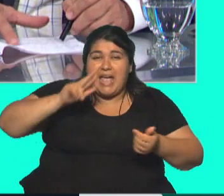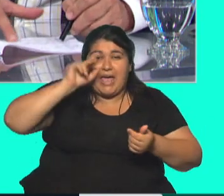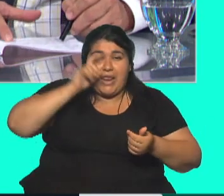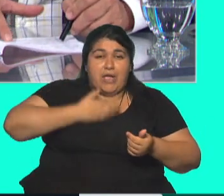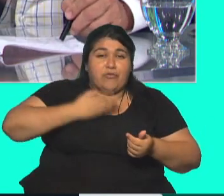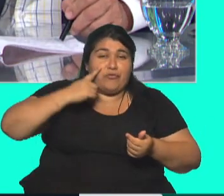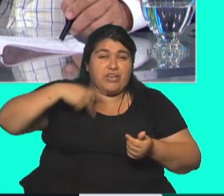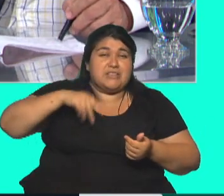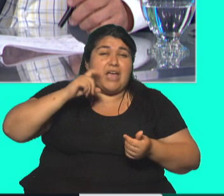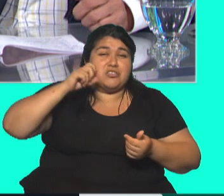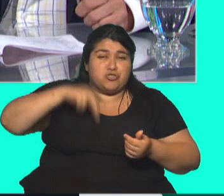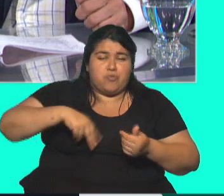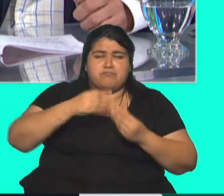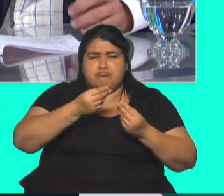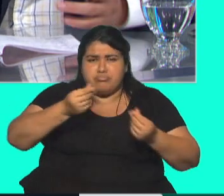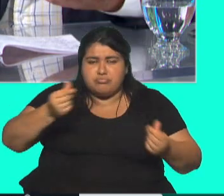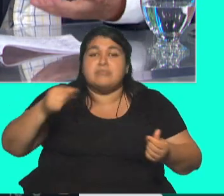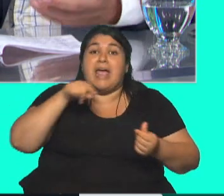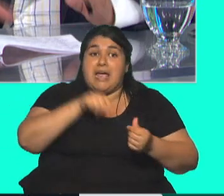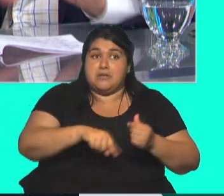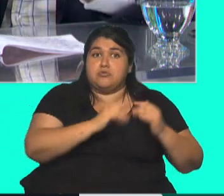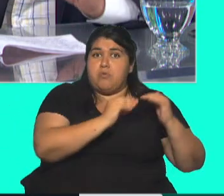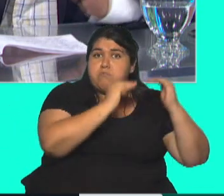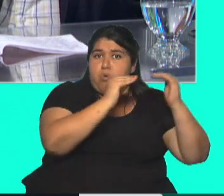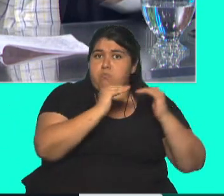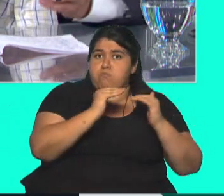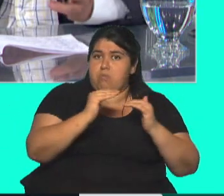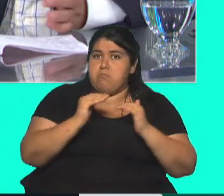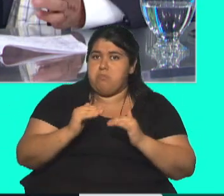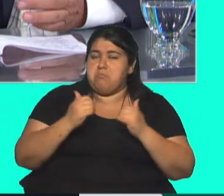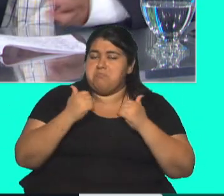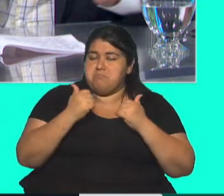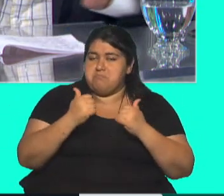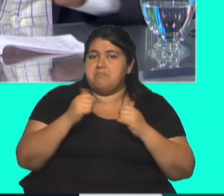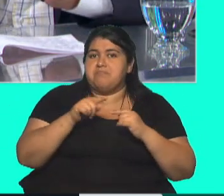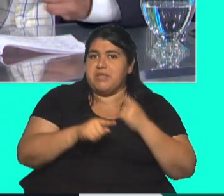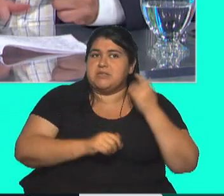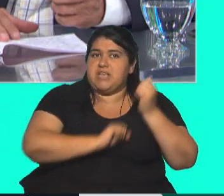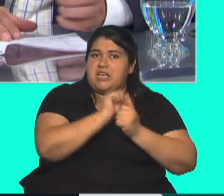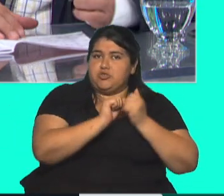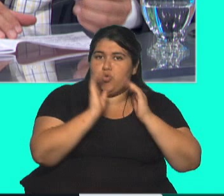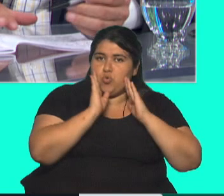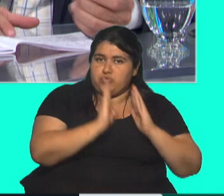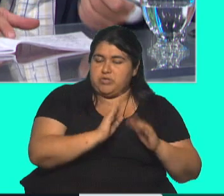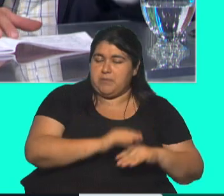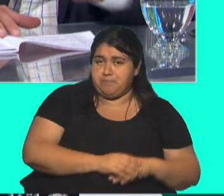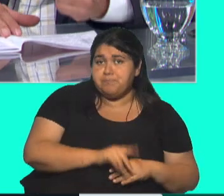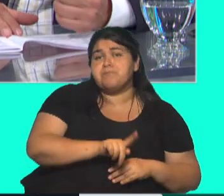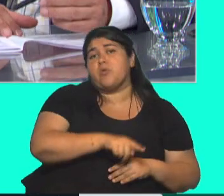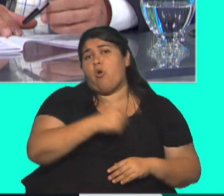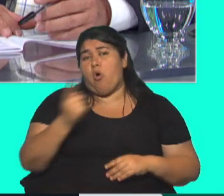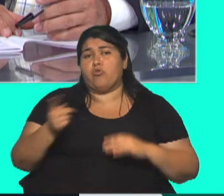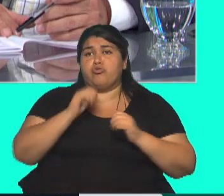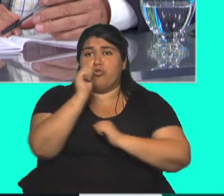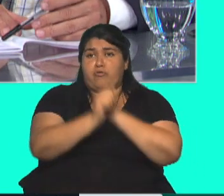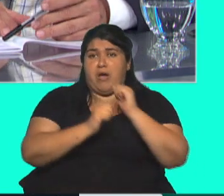Es decir, estos tres sectores son los que tiran para arriba el índice. Son tres sectores claramente de industria concentrada. ¿Cuáles son los que están abajo?